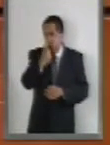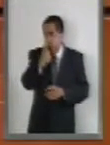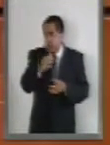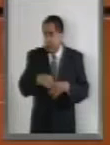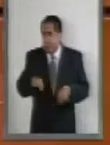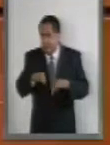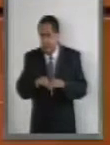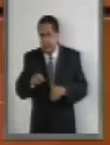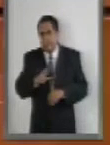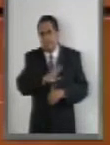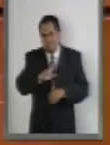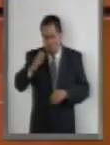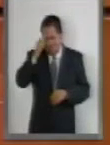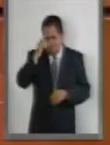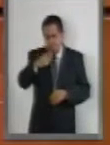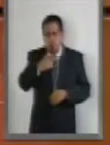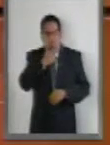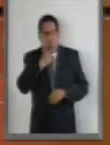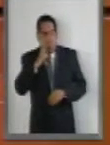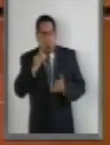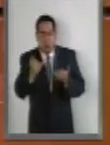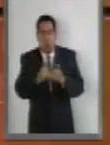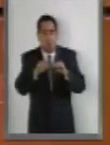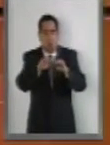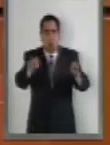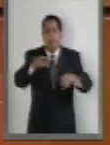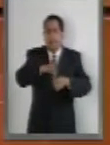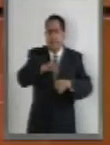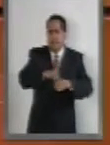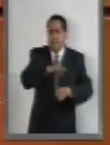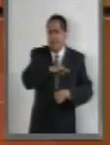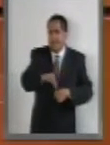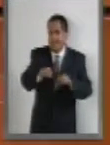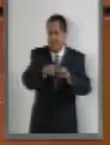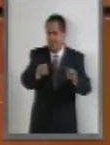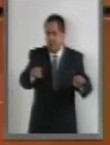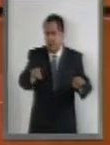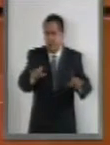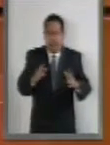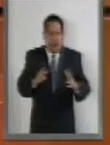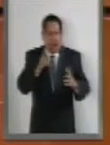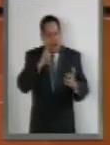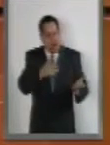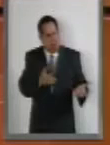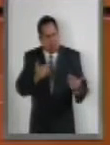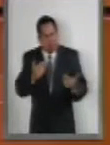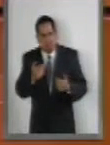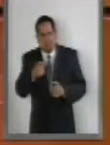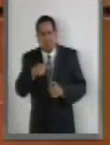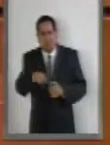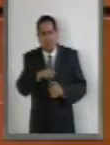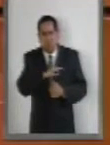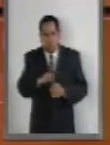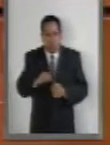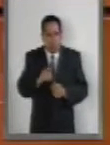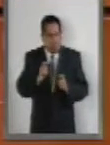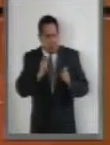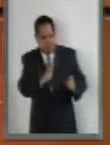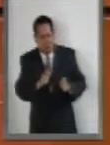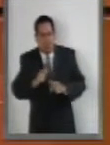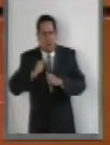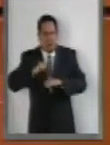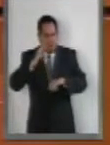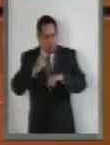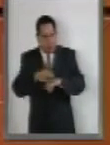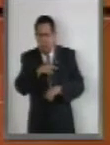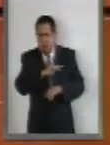reconocer la igualdad civil entre mujeres y hombres para que éstas pudieran acceder a cargos administrativos